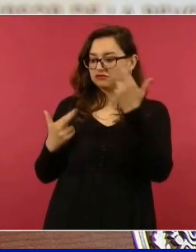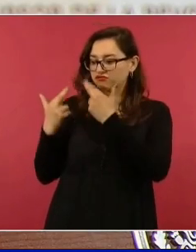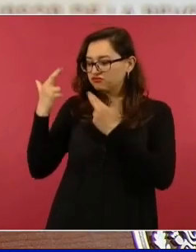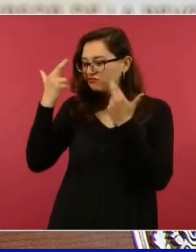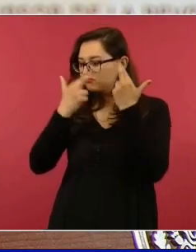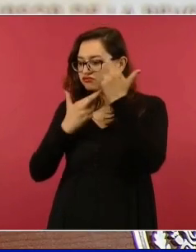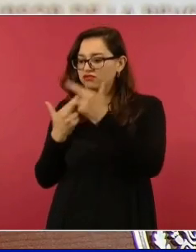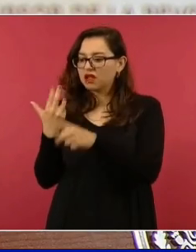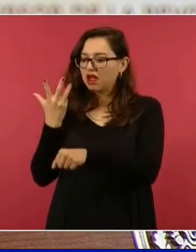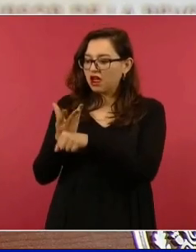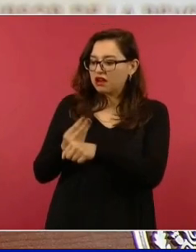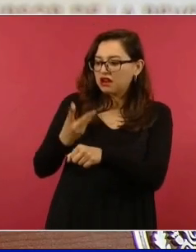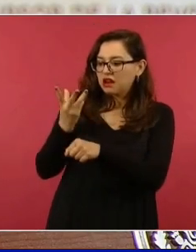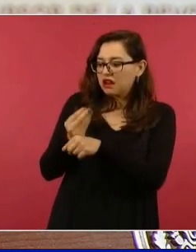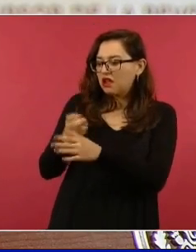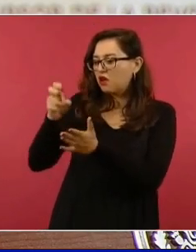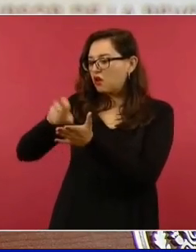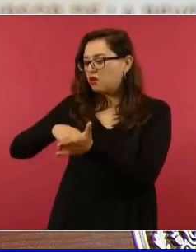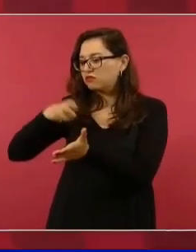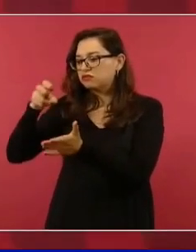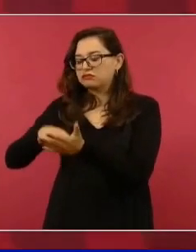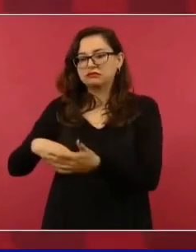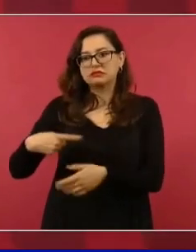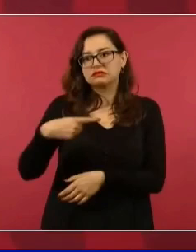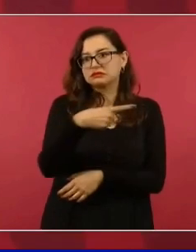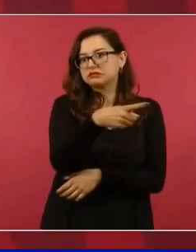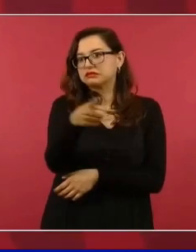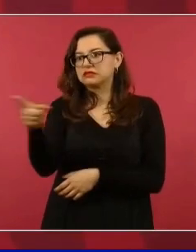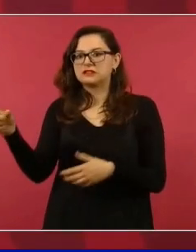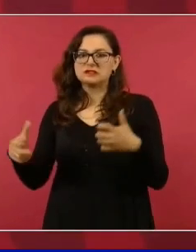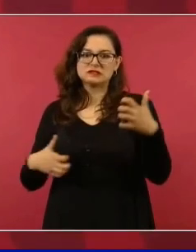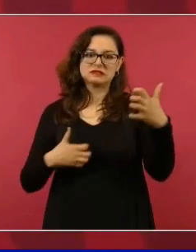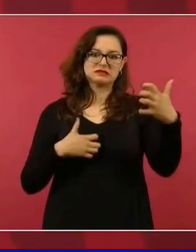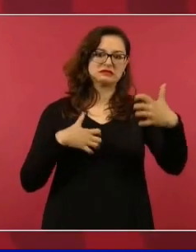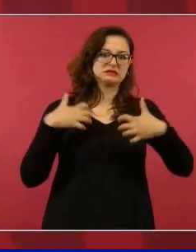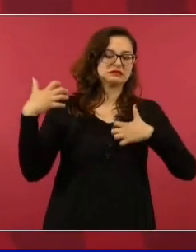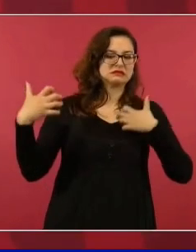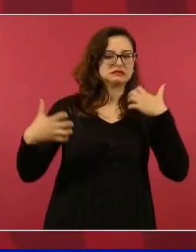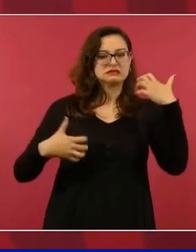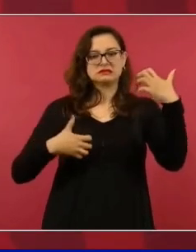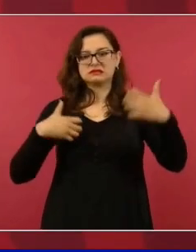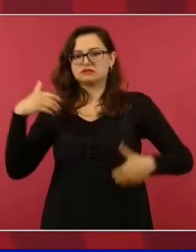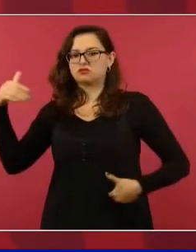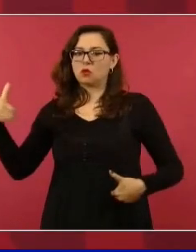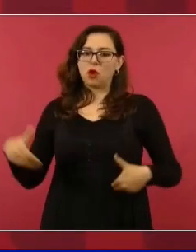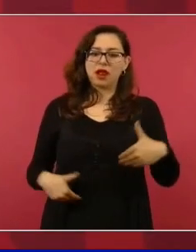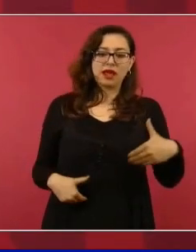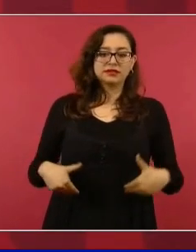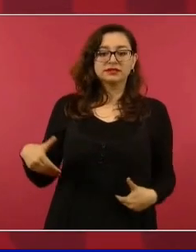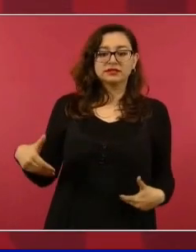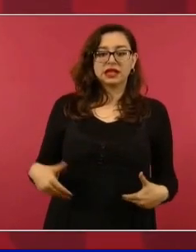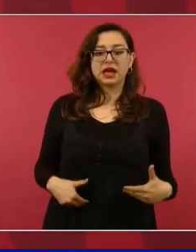porque los antiguos funcionarios del Issste